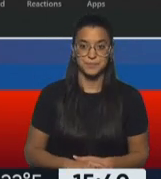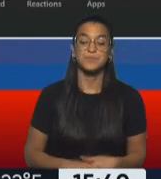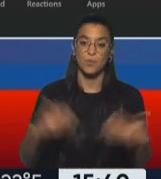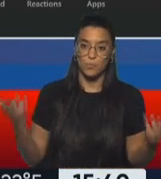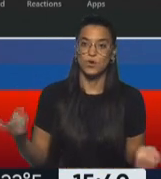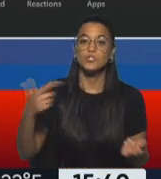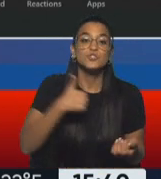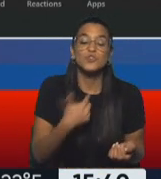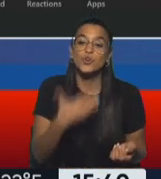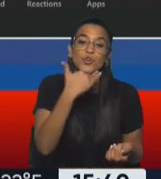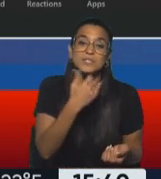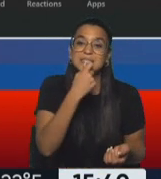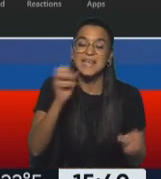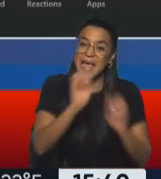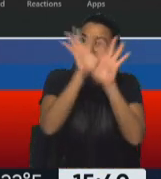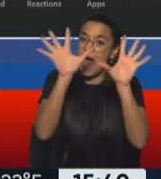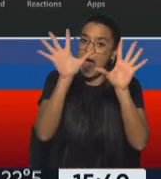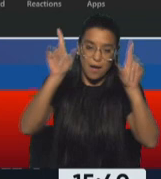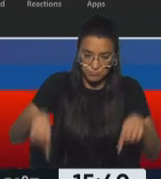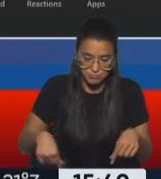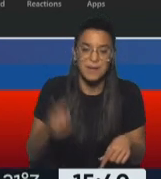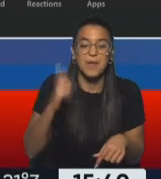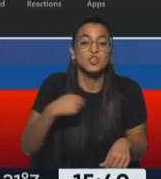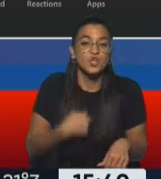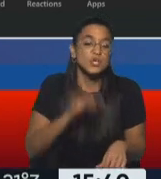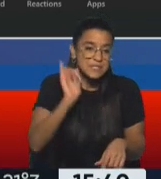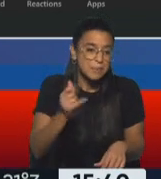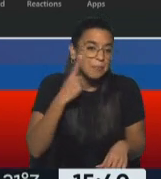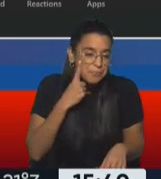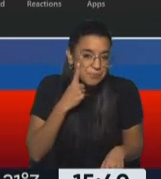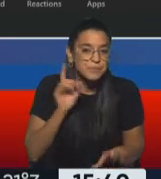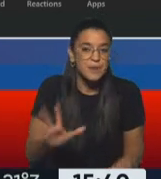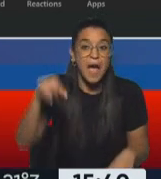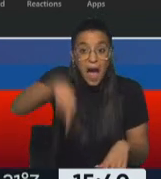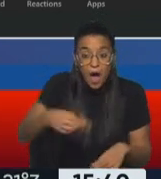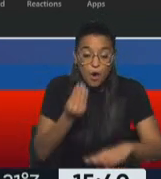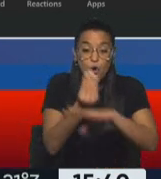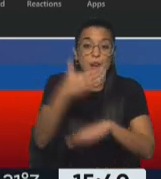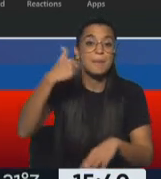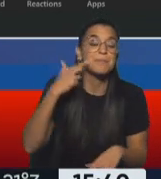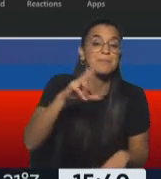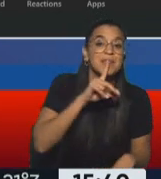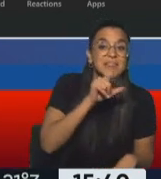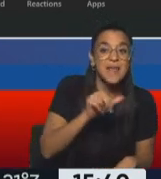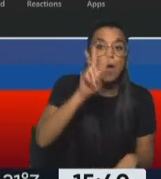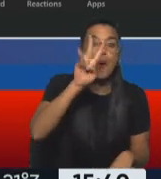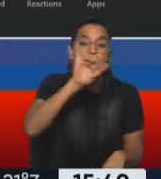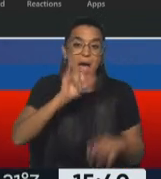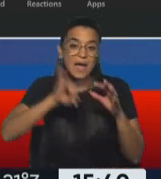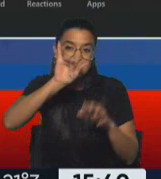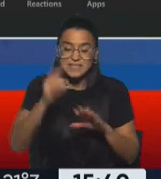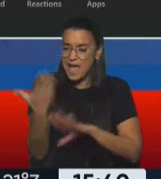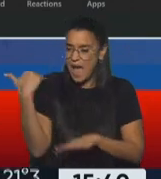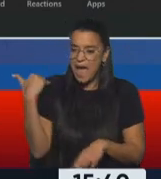Bueno, yo no sé si la tiene tan clara, pero lo que yo sí creo es que ahora con la presencia de Mirta Vázquez, que ha sido presidenta del